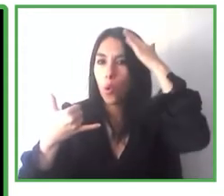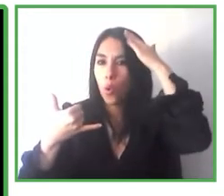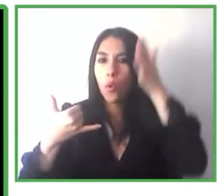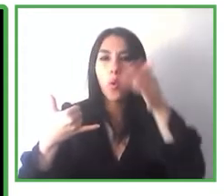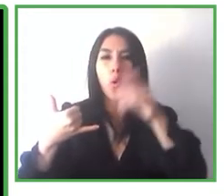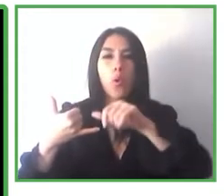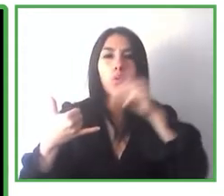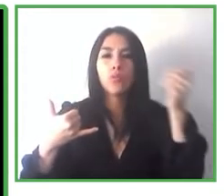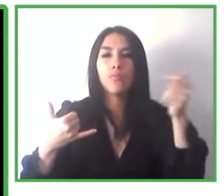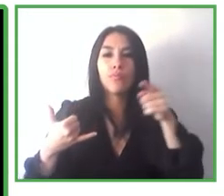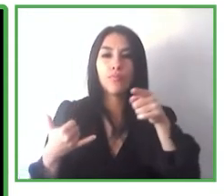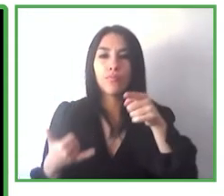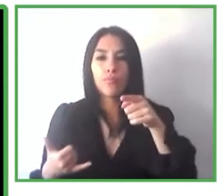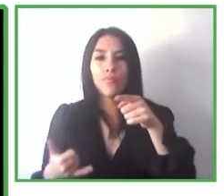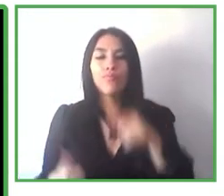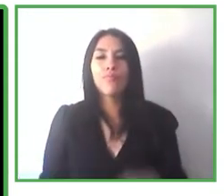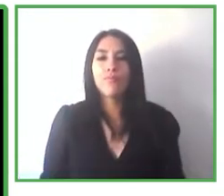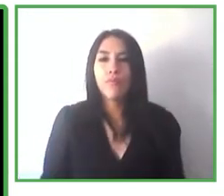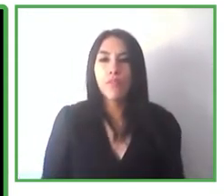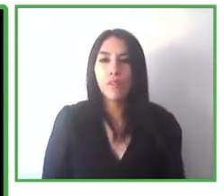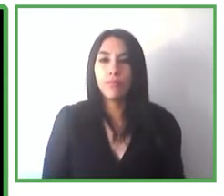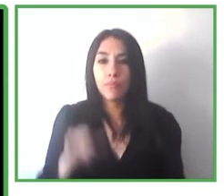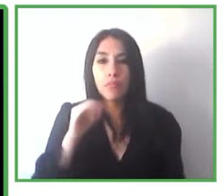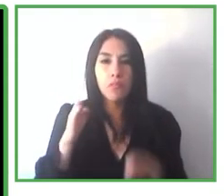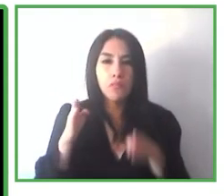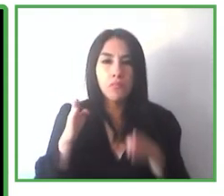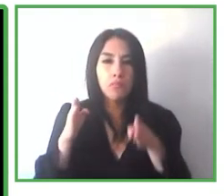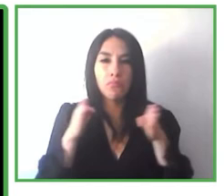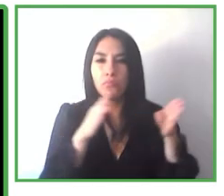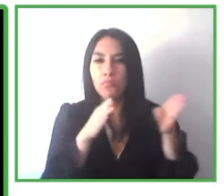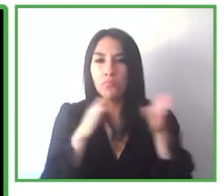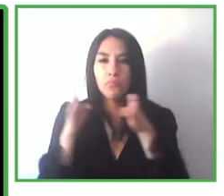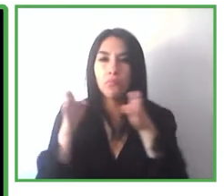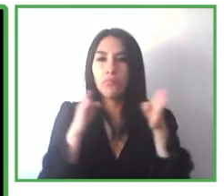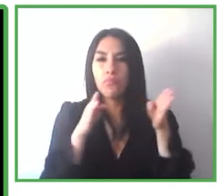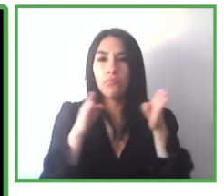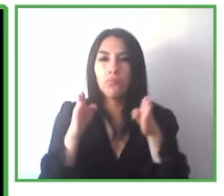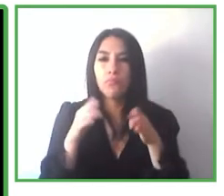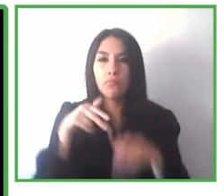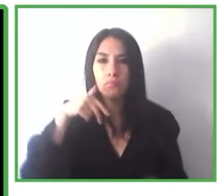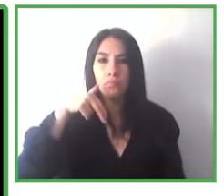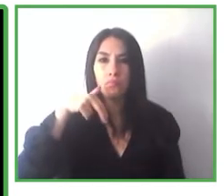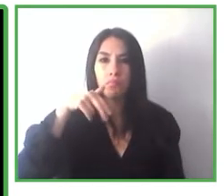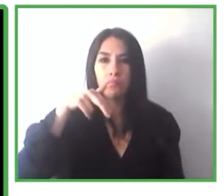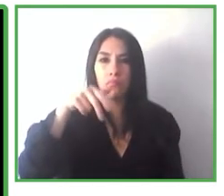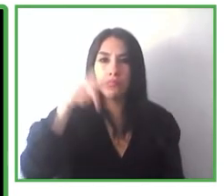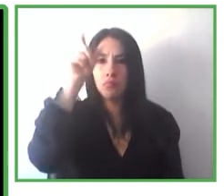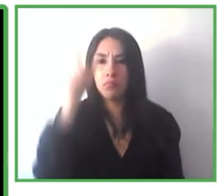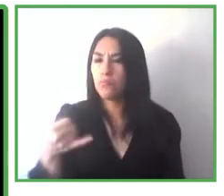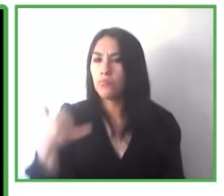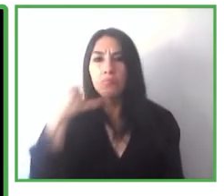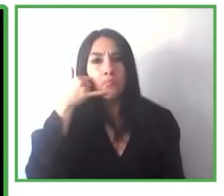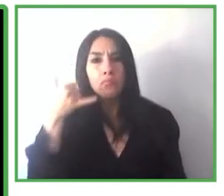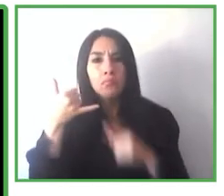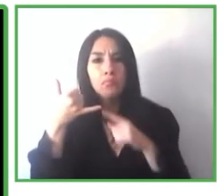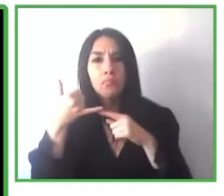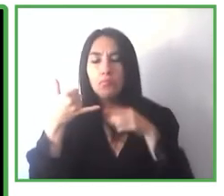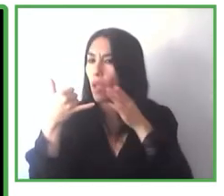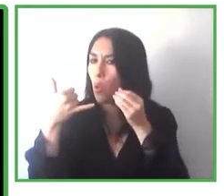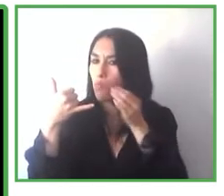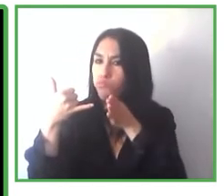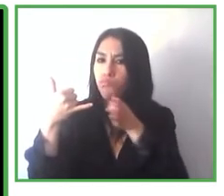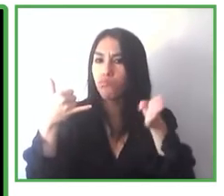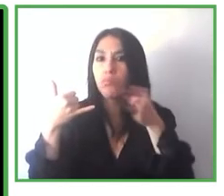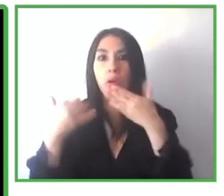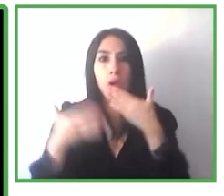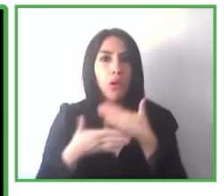señalítica estándar de la estación o este proyecto con este tranvía conducido por esta persona de color con el pelo